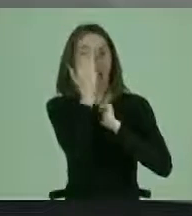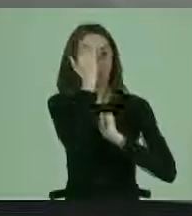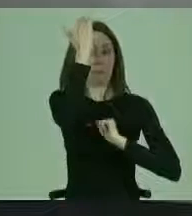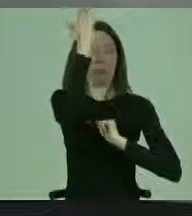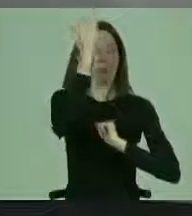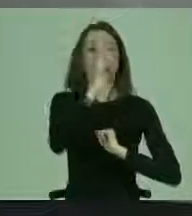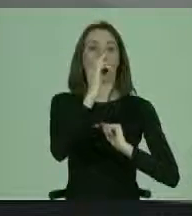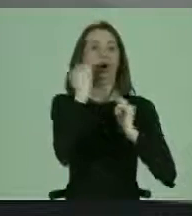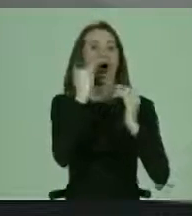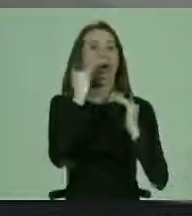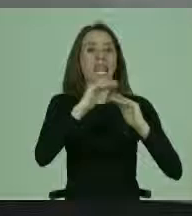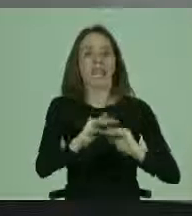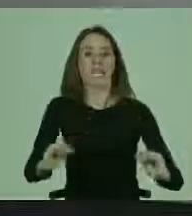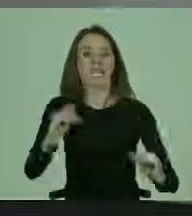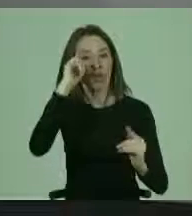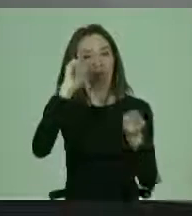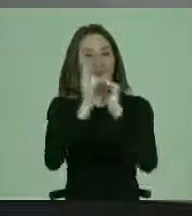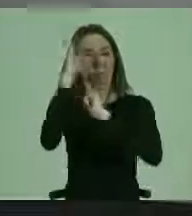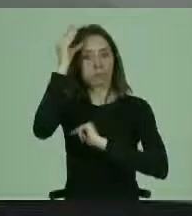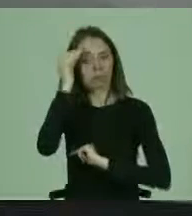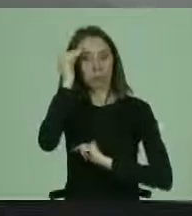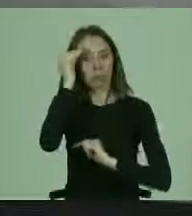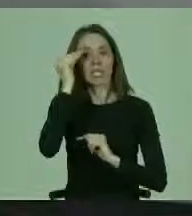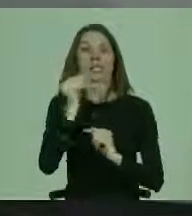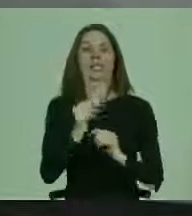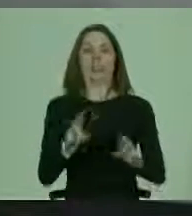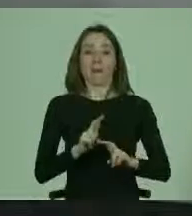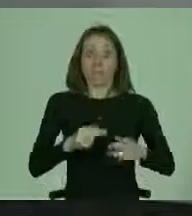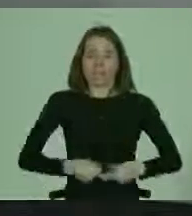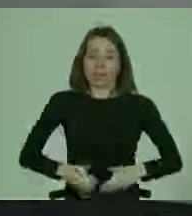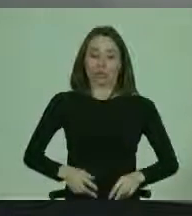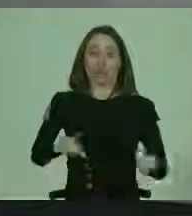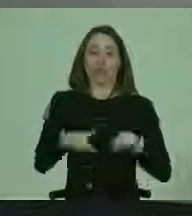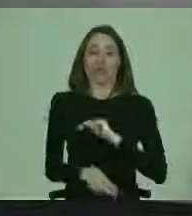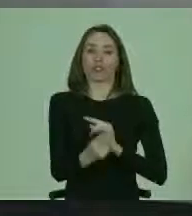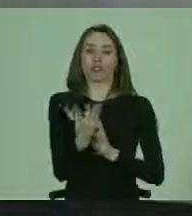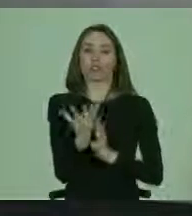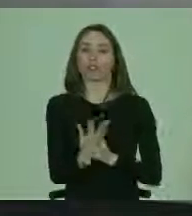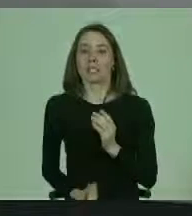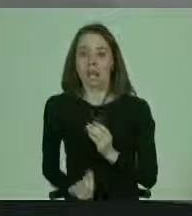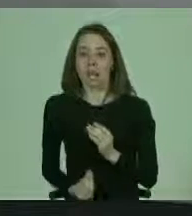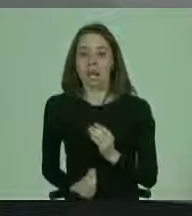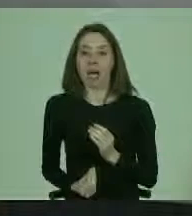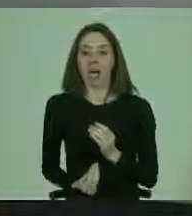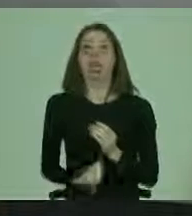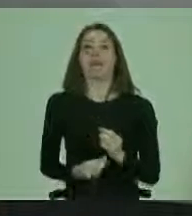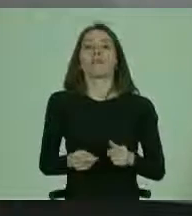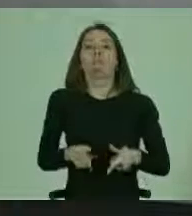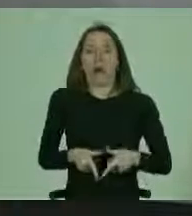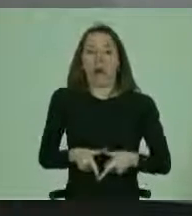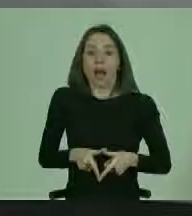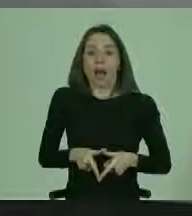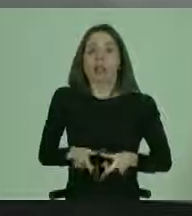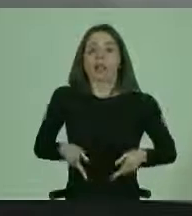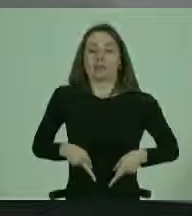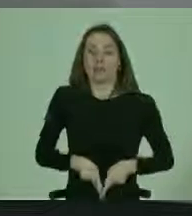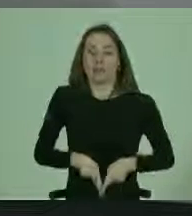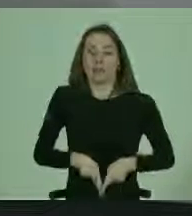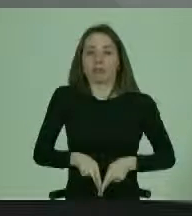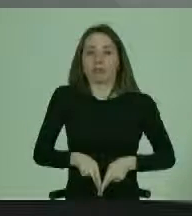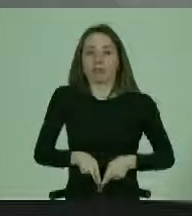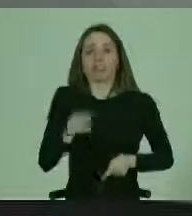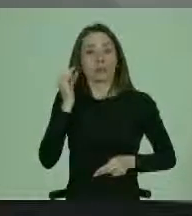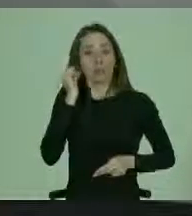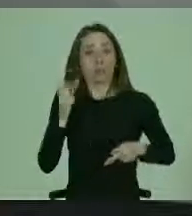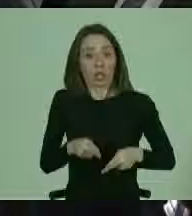con discapacidad, eliminar menstruaciones, etcétera, etcétera. La mutilación genital femenina es